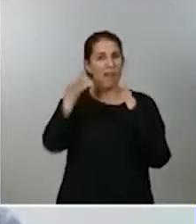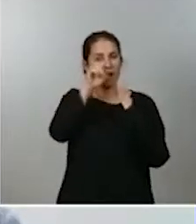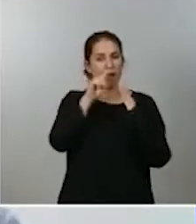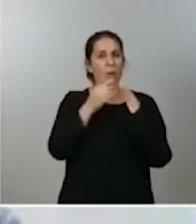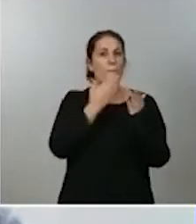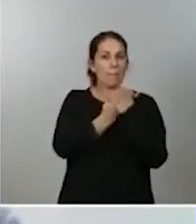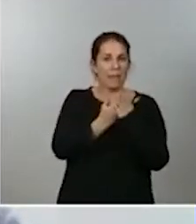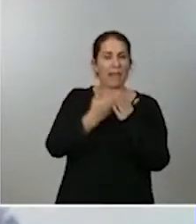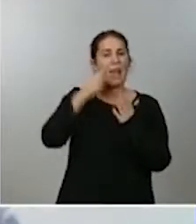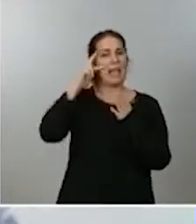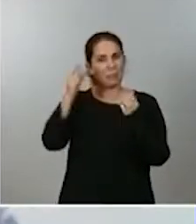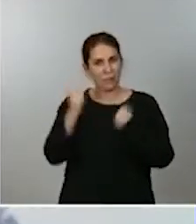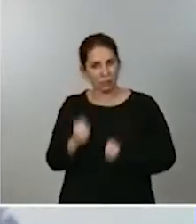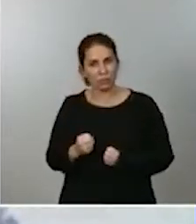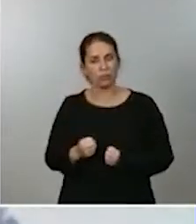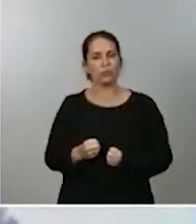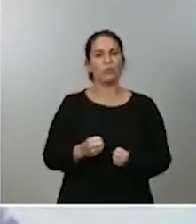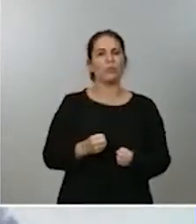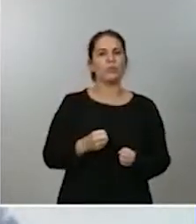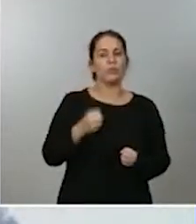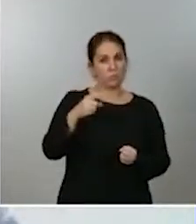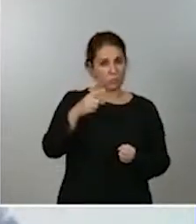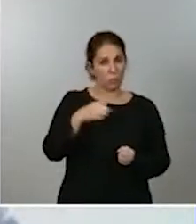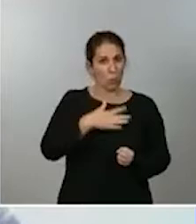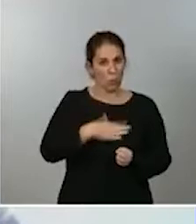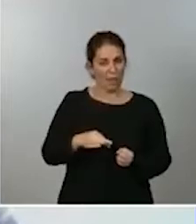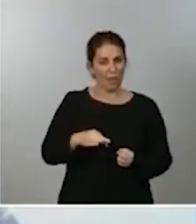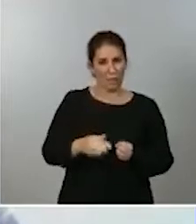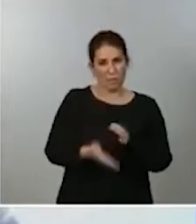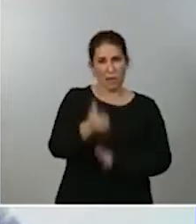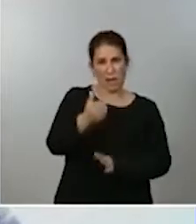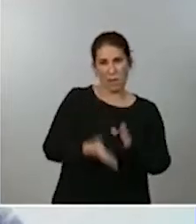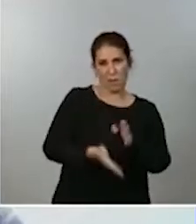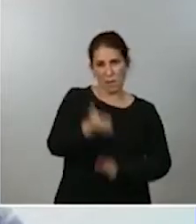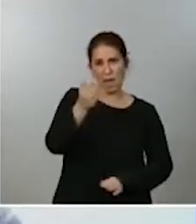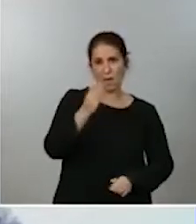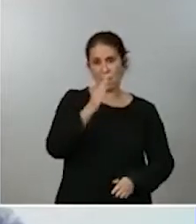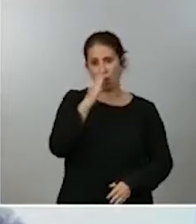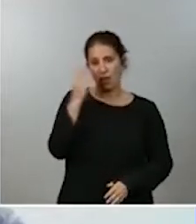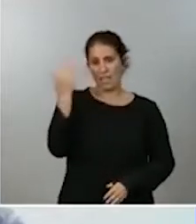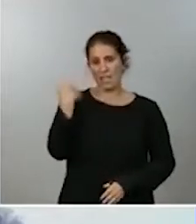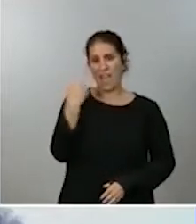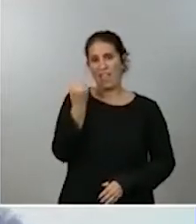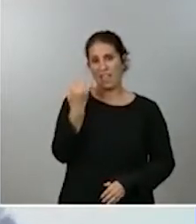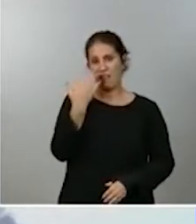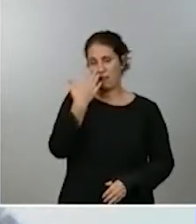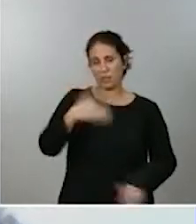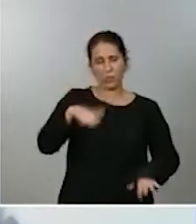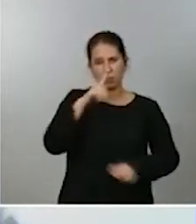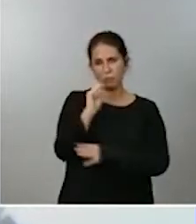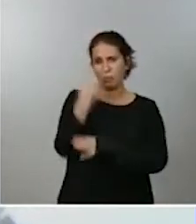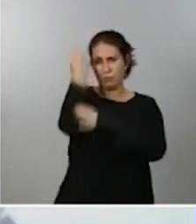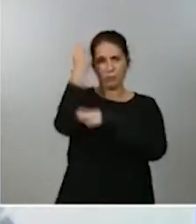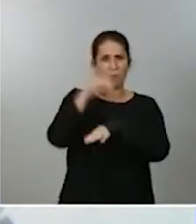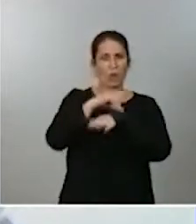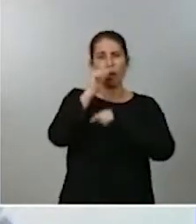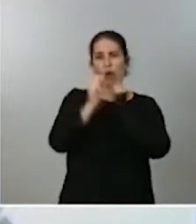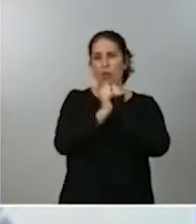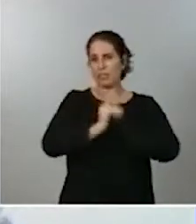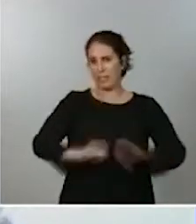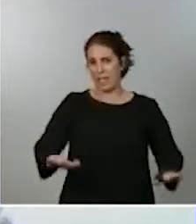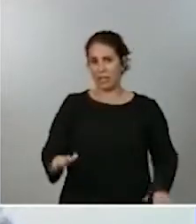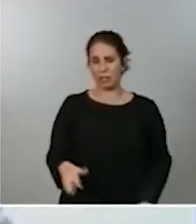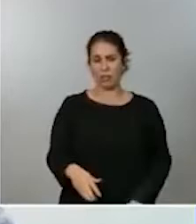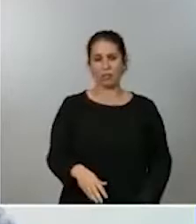creen que ese escenario puede llegar a ser inevitable, dado que estamos alcanzando cifras récord de contagio, y ayer lo vimos con las